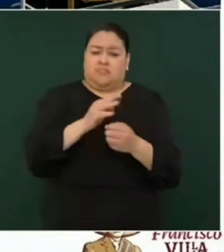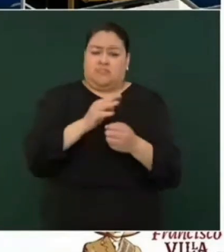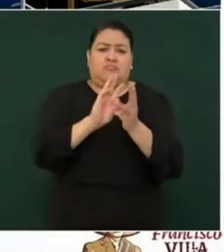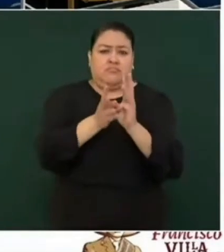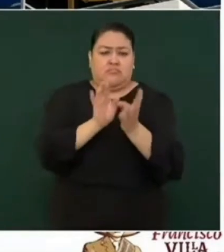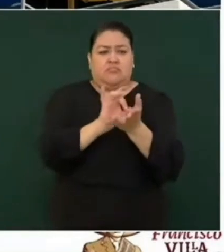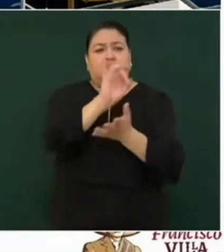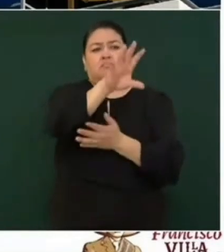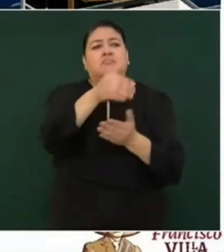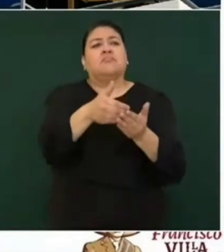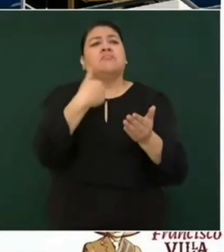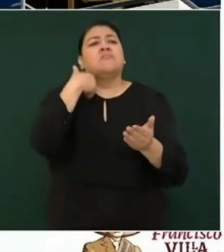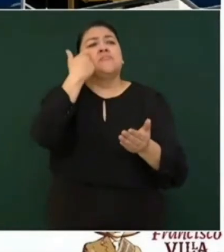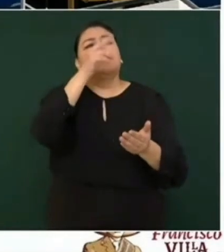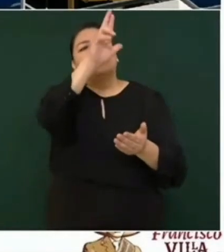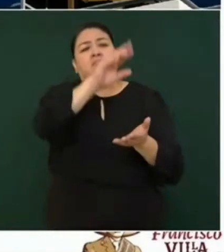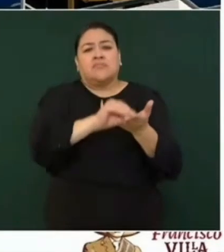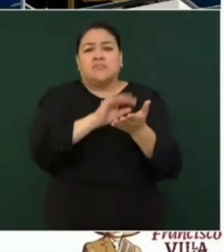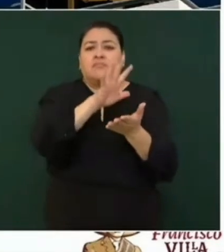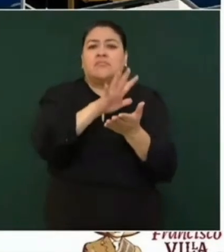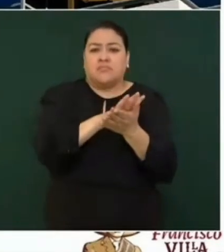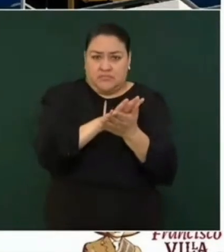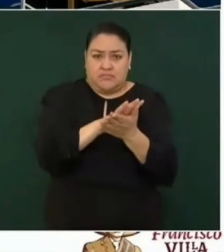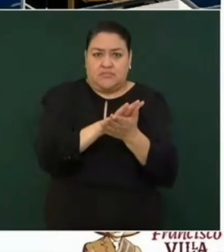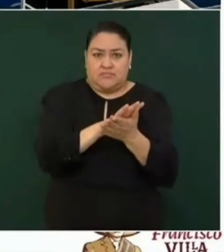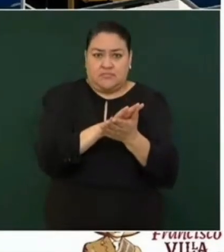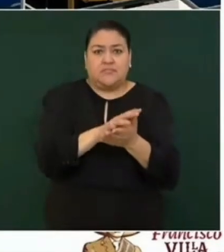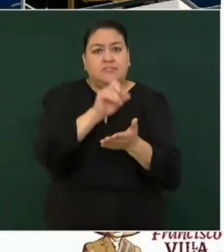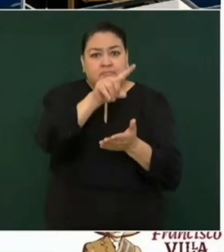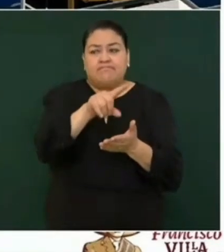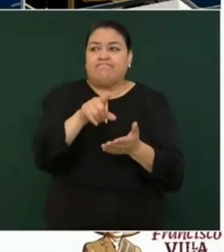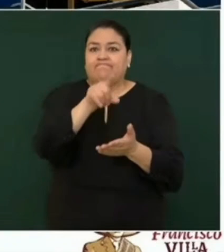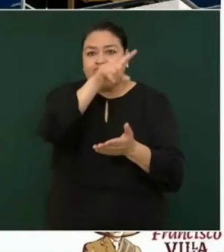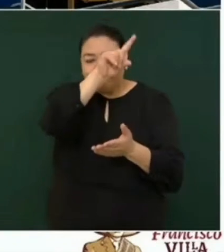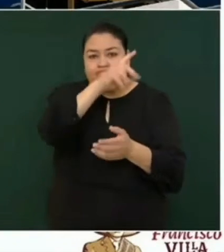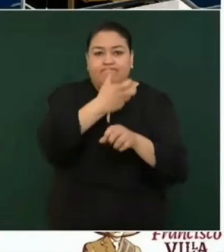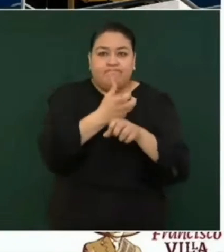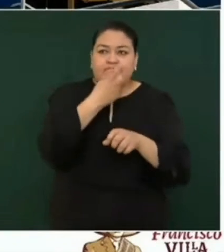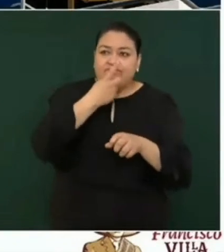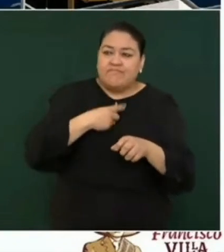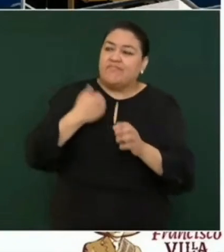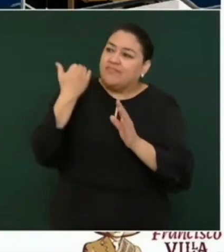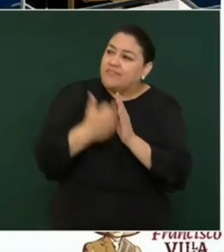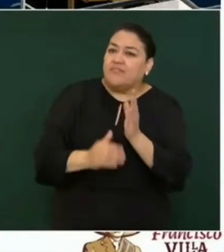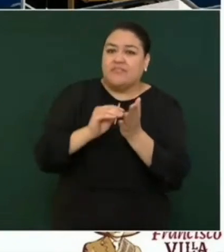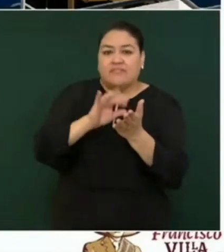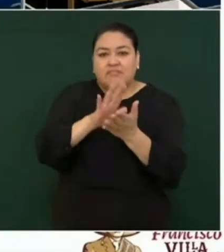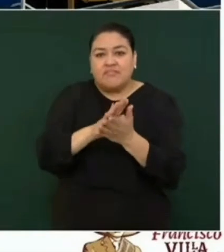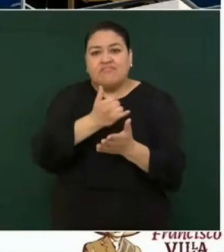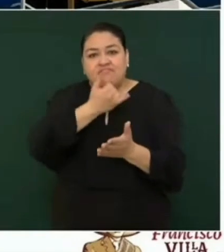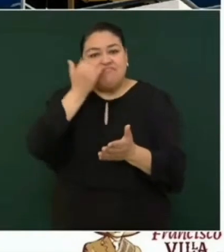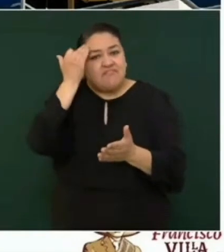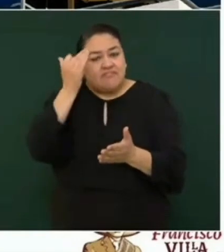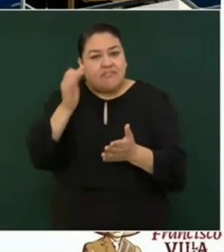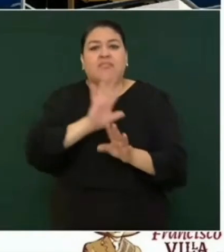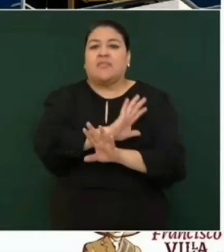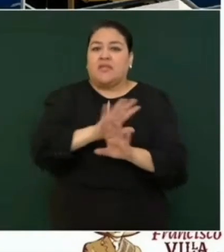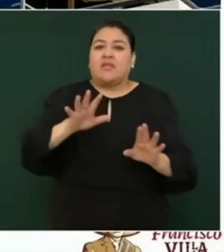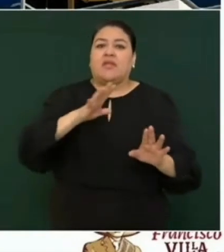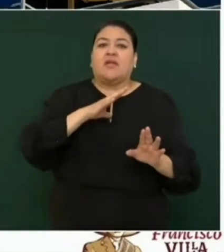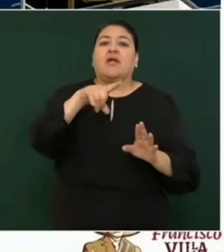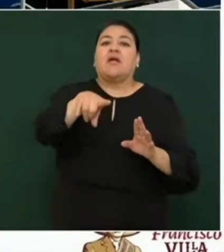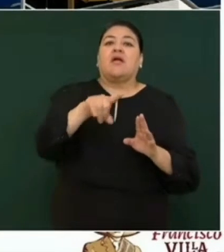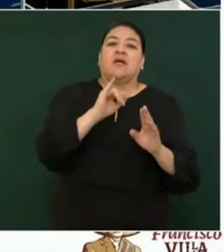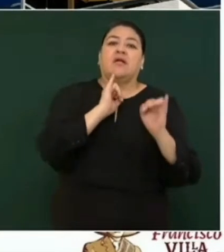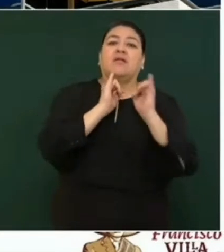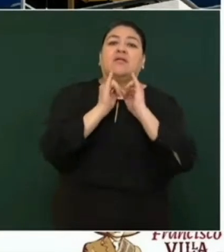consulados que es uno de los motivos principales que nos han insistido que tenemos que mejorar y tenemos ya traducción simultánea